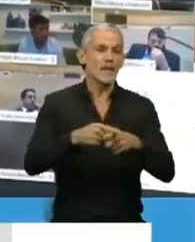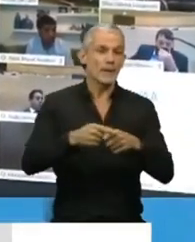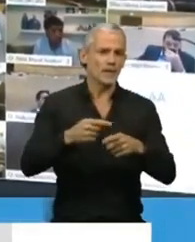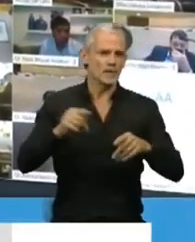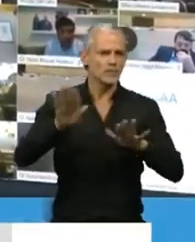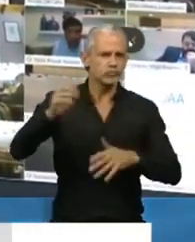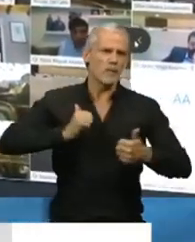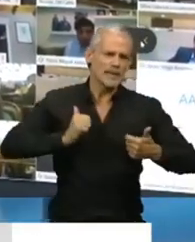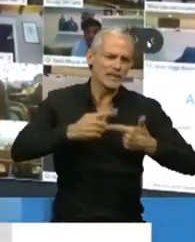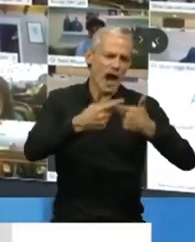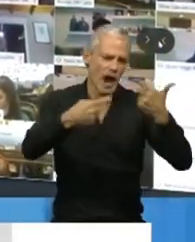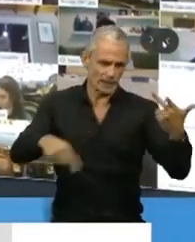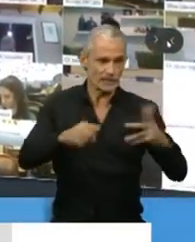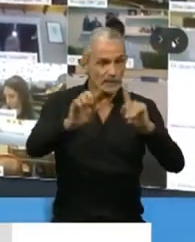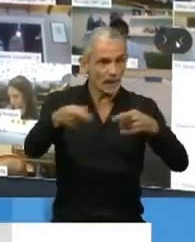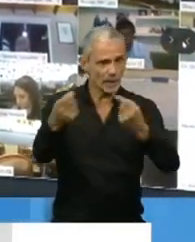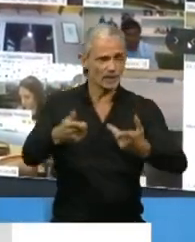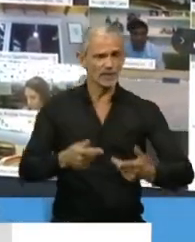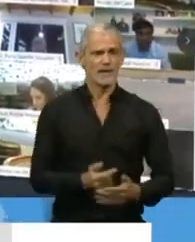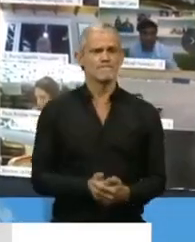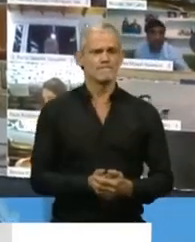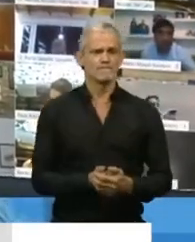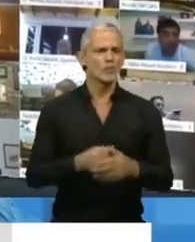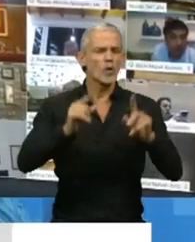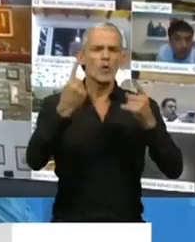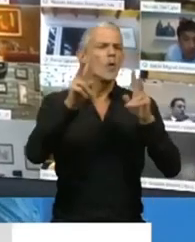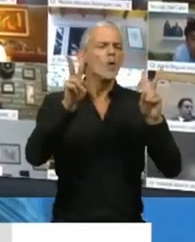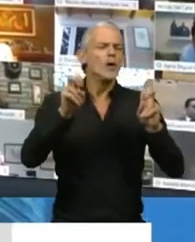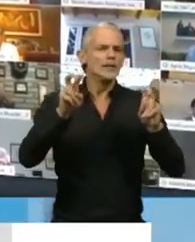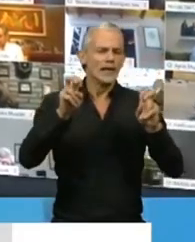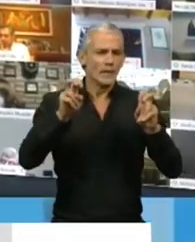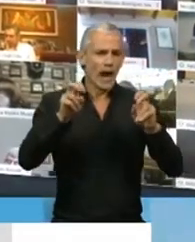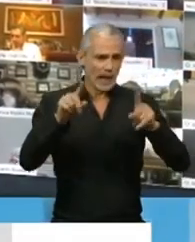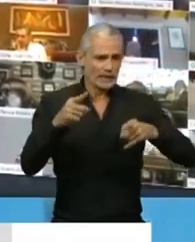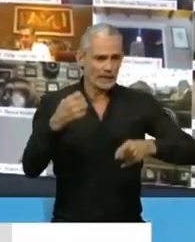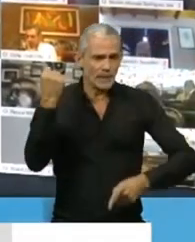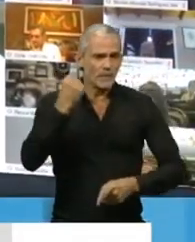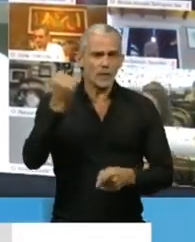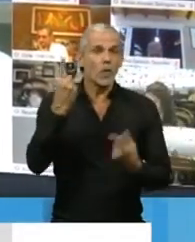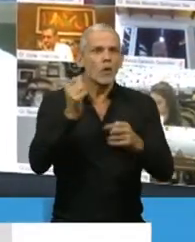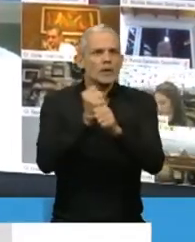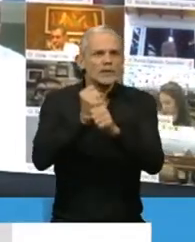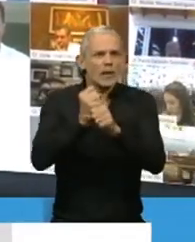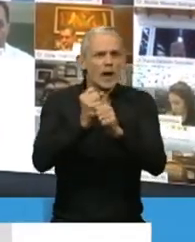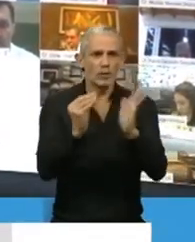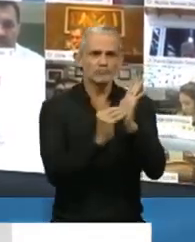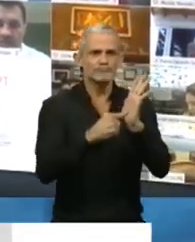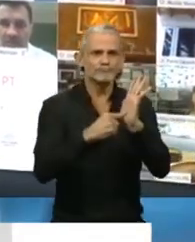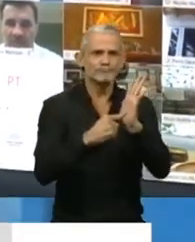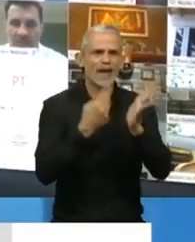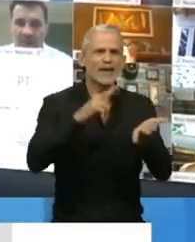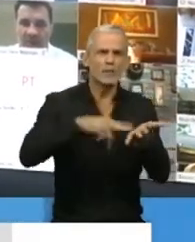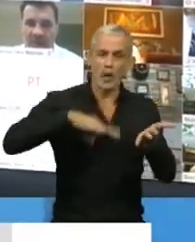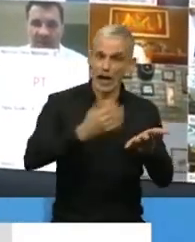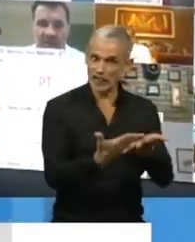las Fuerzas Armadas. En el principio, uno de los temas también, o uno de los oficios que entraba, inclusive, en la exhibición del